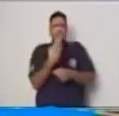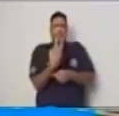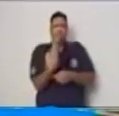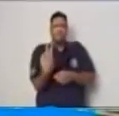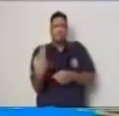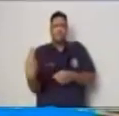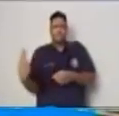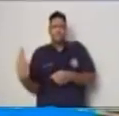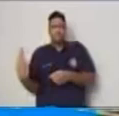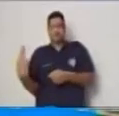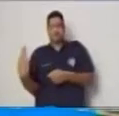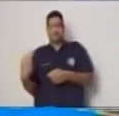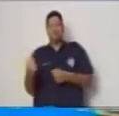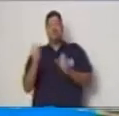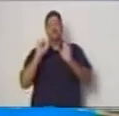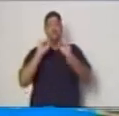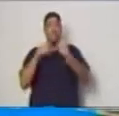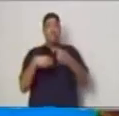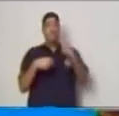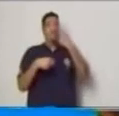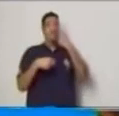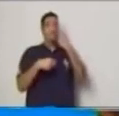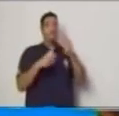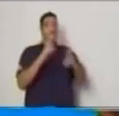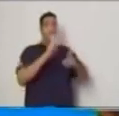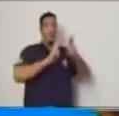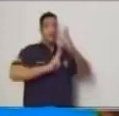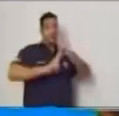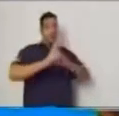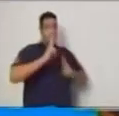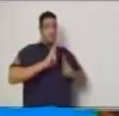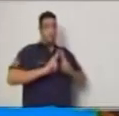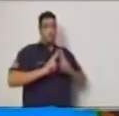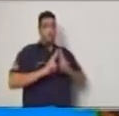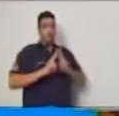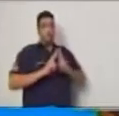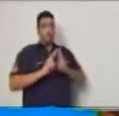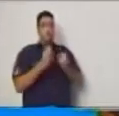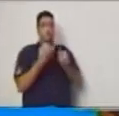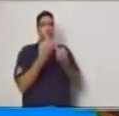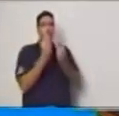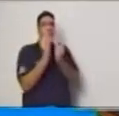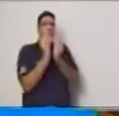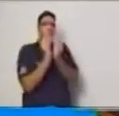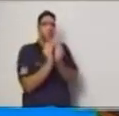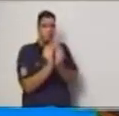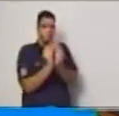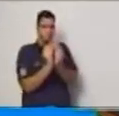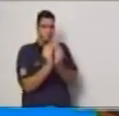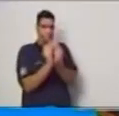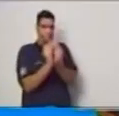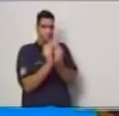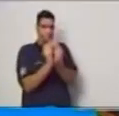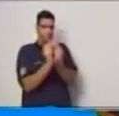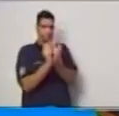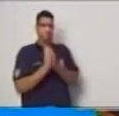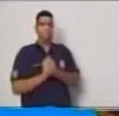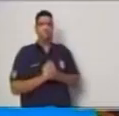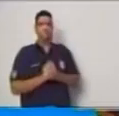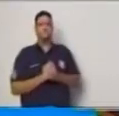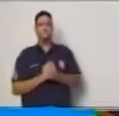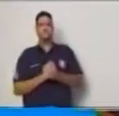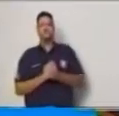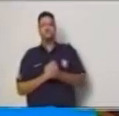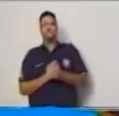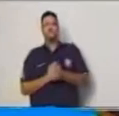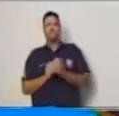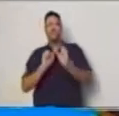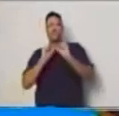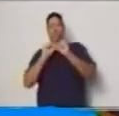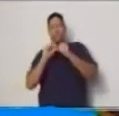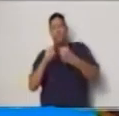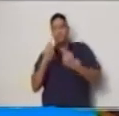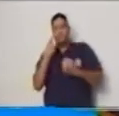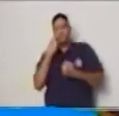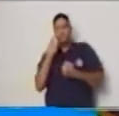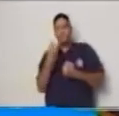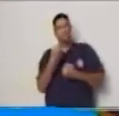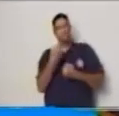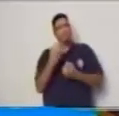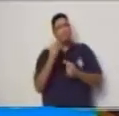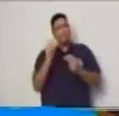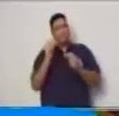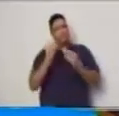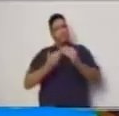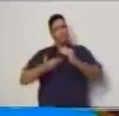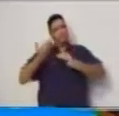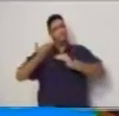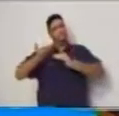1-3 números pequeños en este vimos una relación un poco más grande